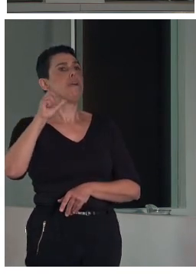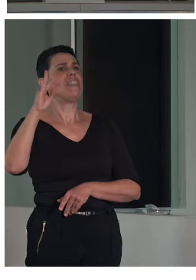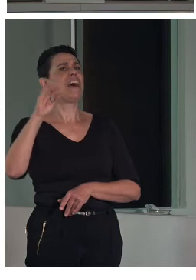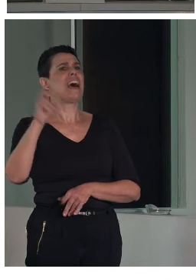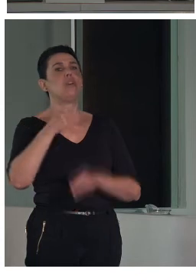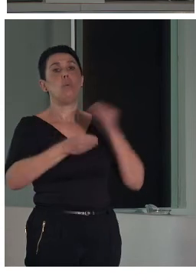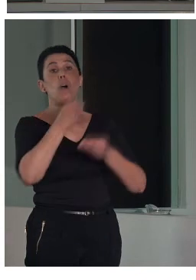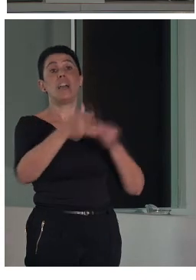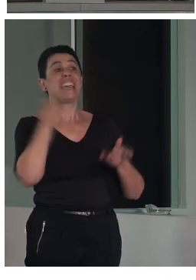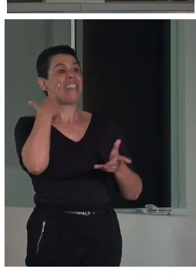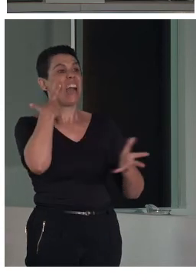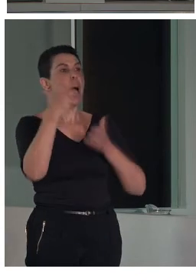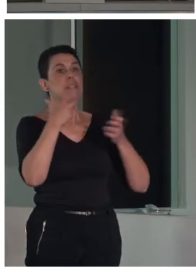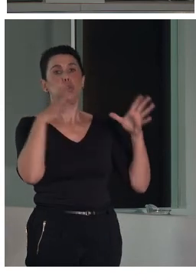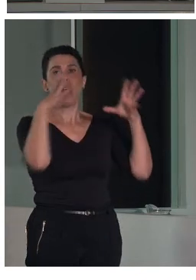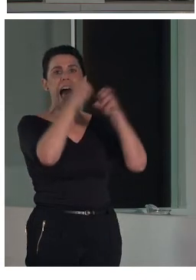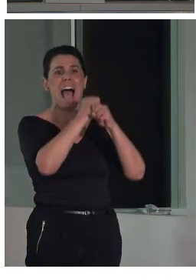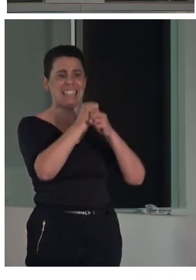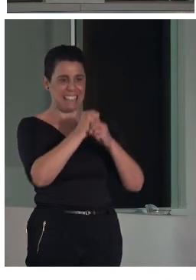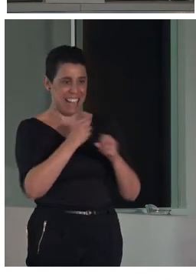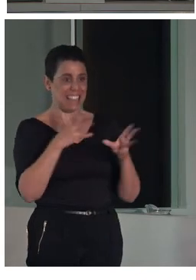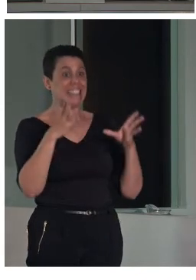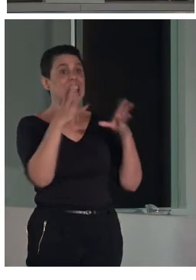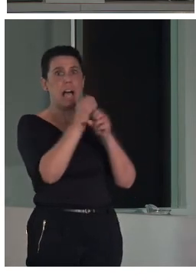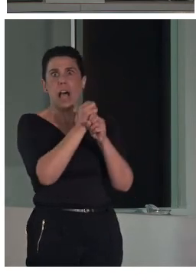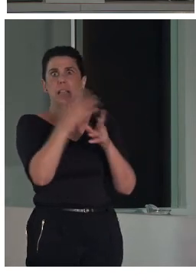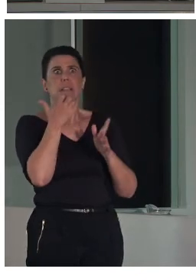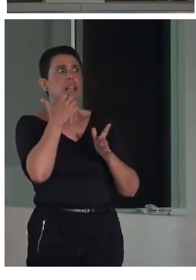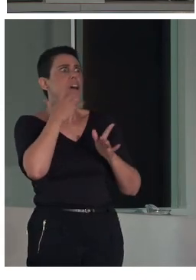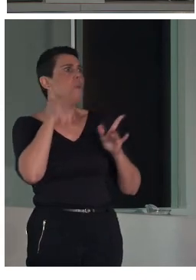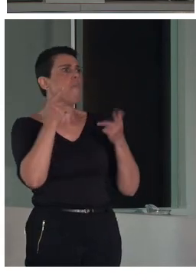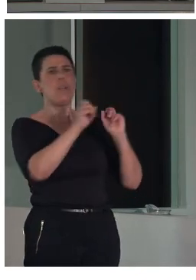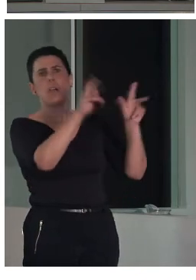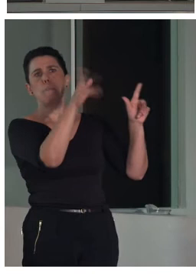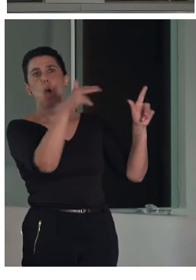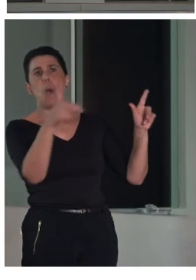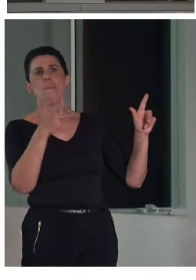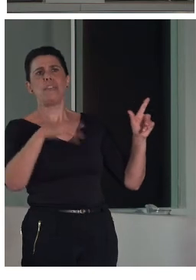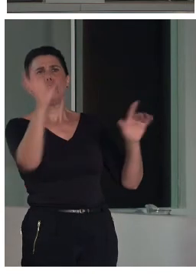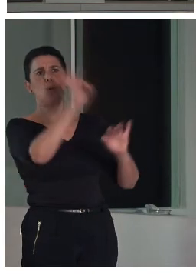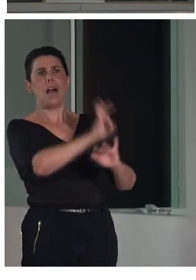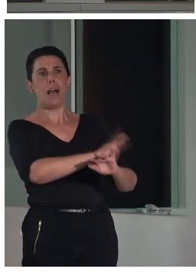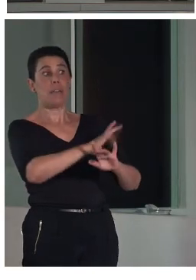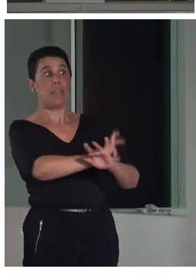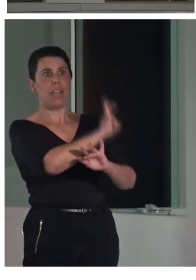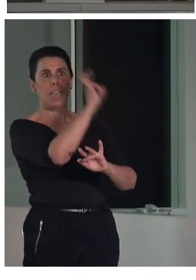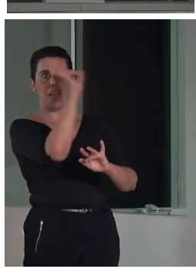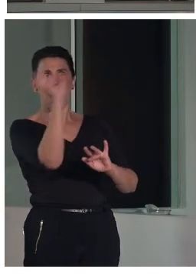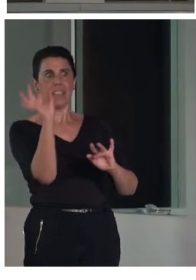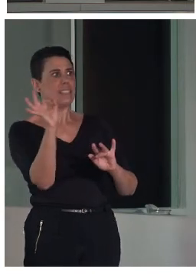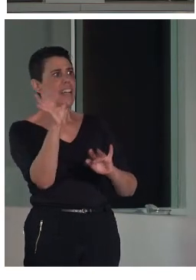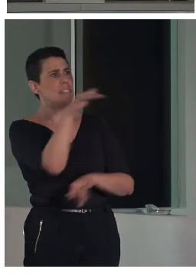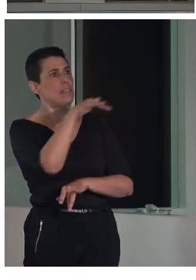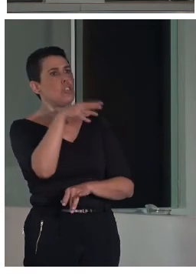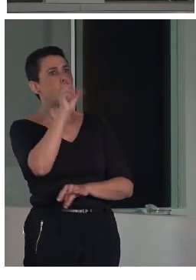la identificación, por ejemplo, del amanecer y el atardecer en la antilla, pues, claro, es que había